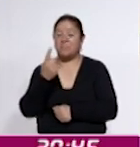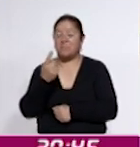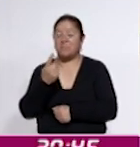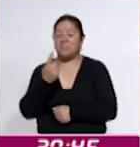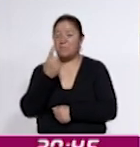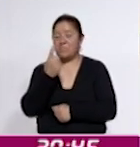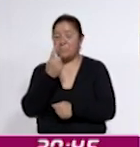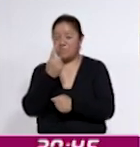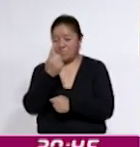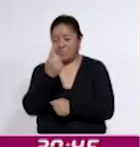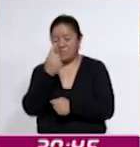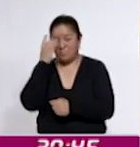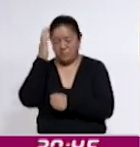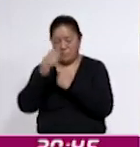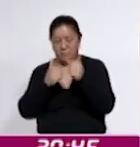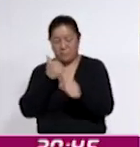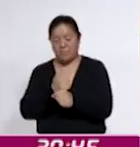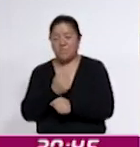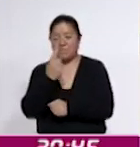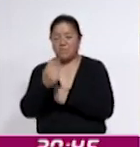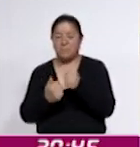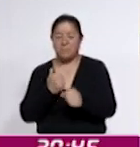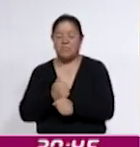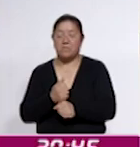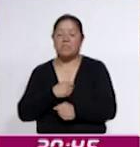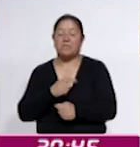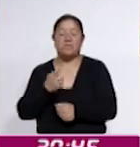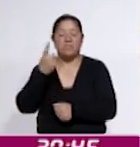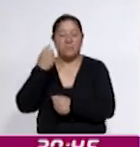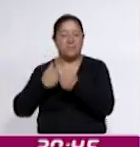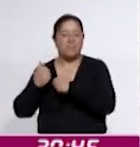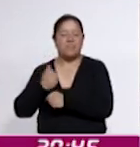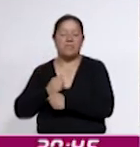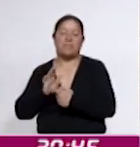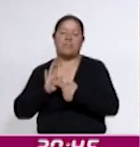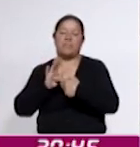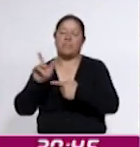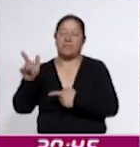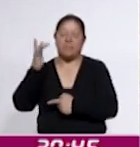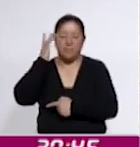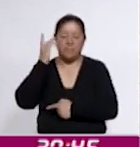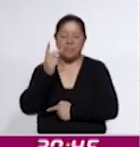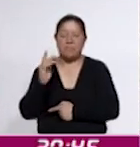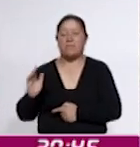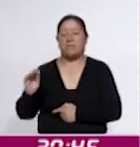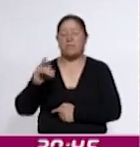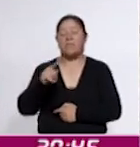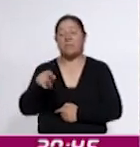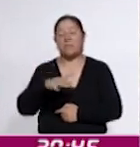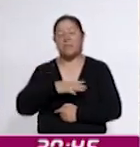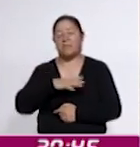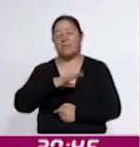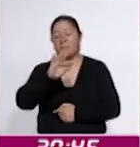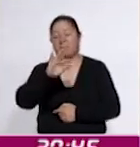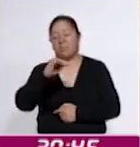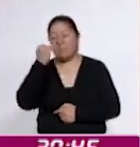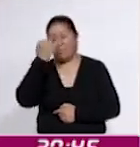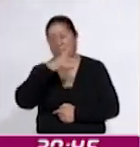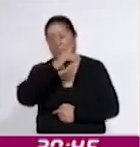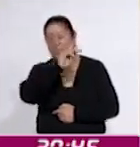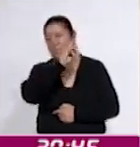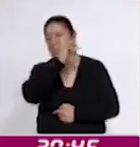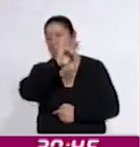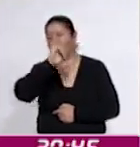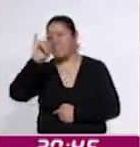presentamos la galería en San Pablo del Monte Tlaxcala. La muestra está integrada por 40 imágenes que los visitantes